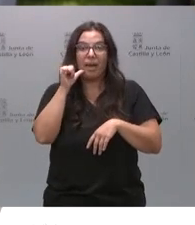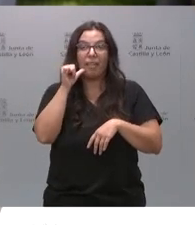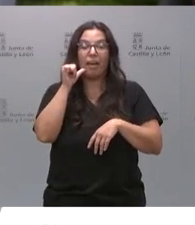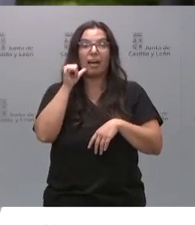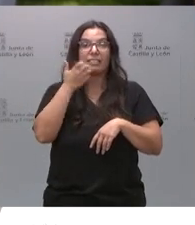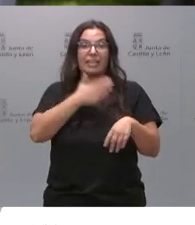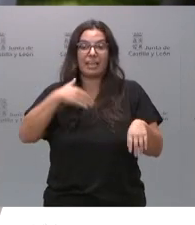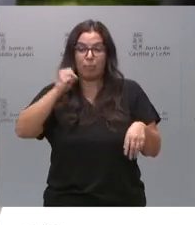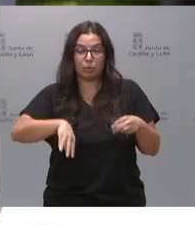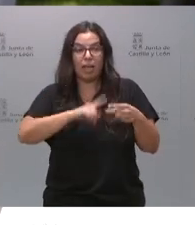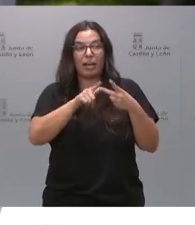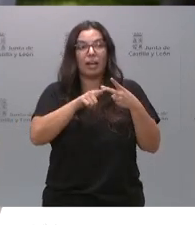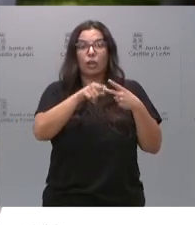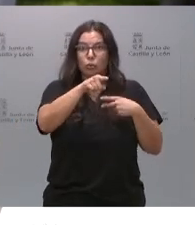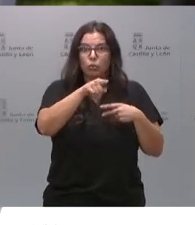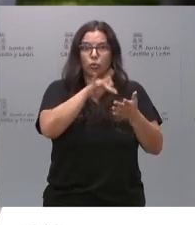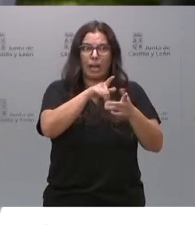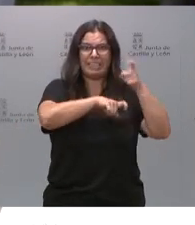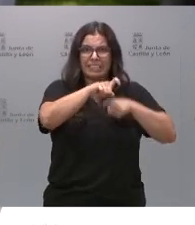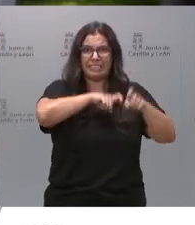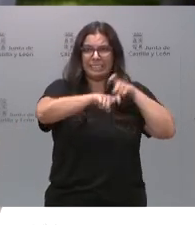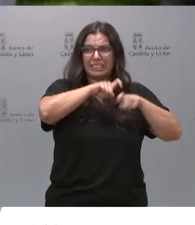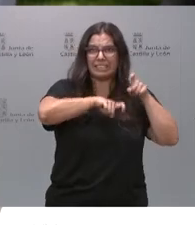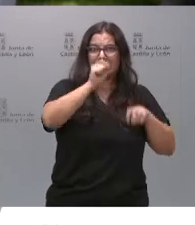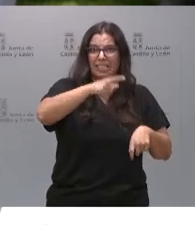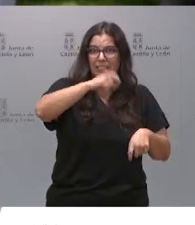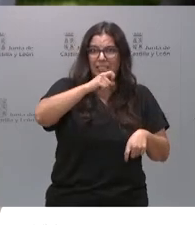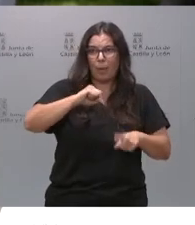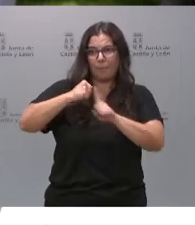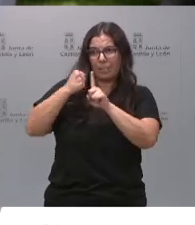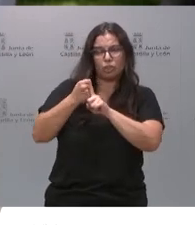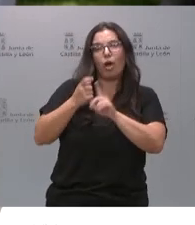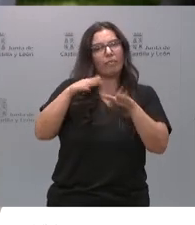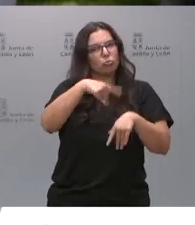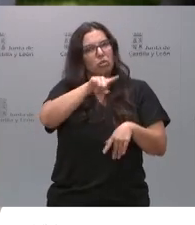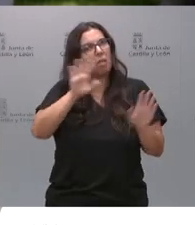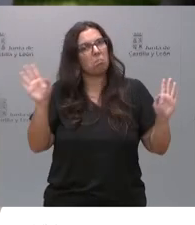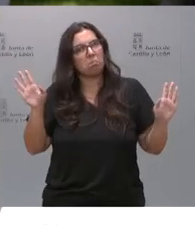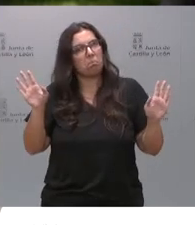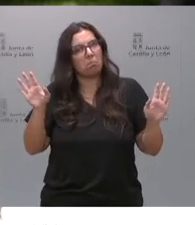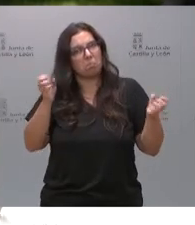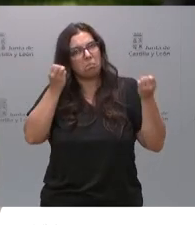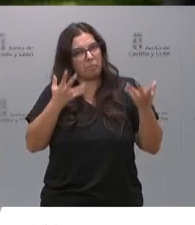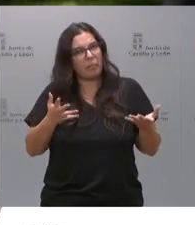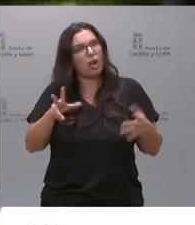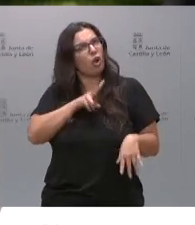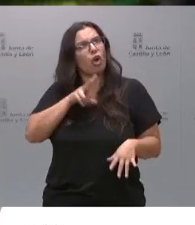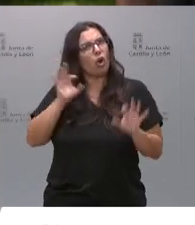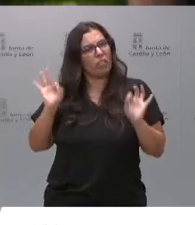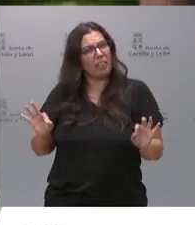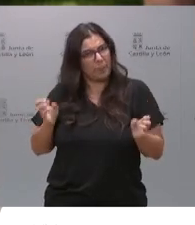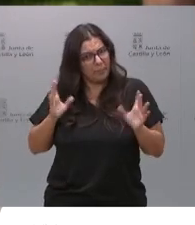abortar todo eso lo han llevado ustedes con cordialidad